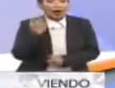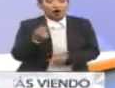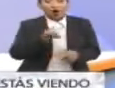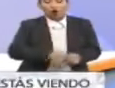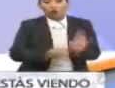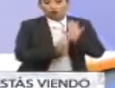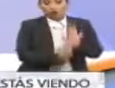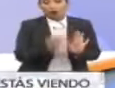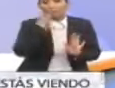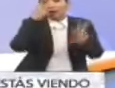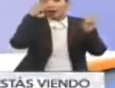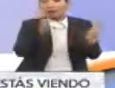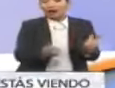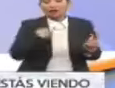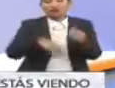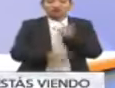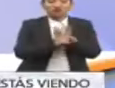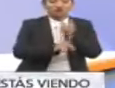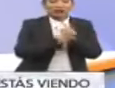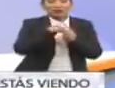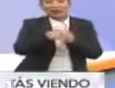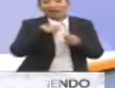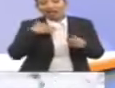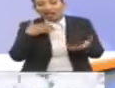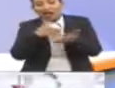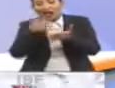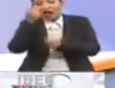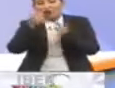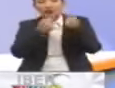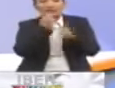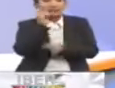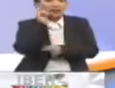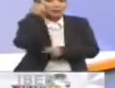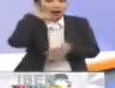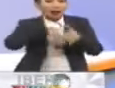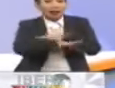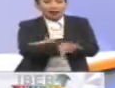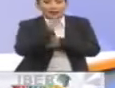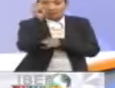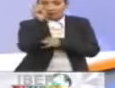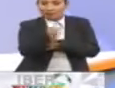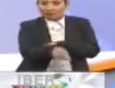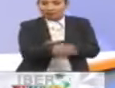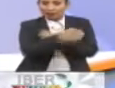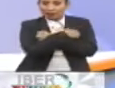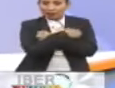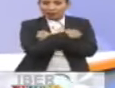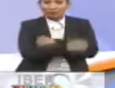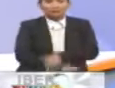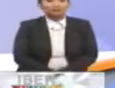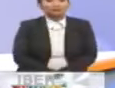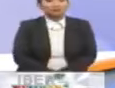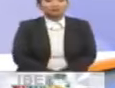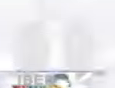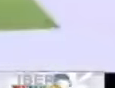entrega de hoy les hablamos de los obstáculos con los que se encuentran algunas niñas para acceder precisamente a la educación.